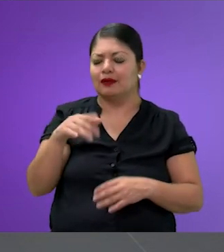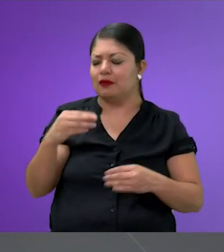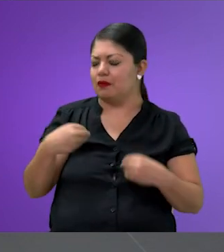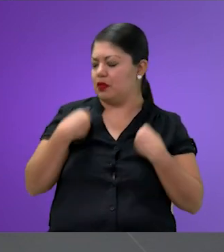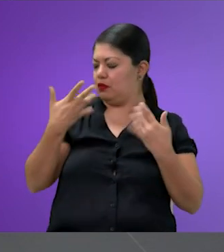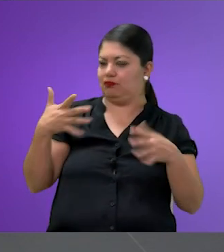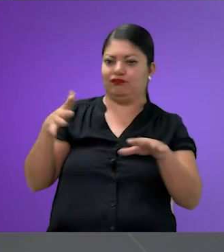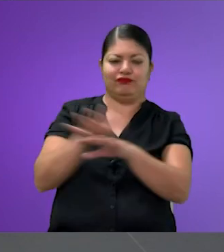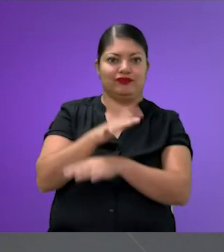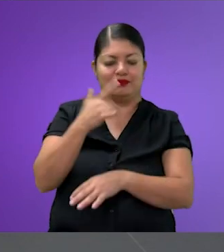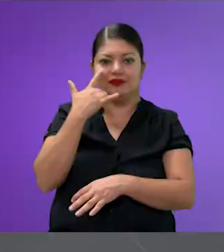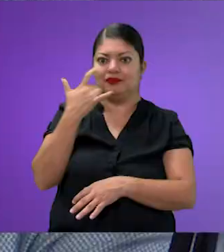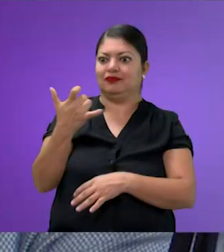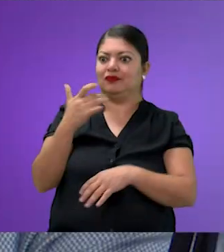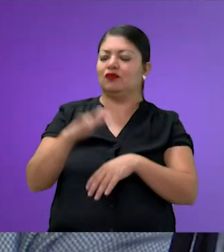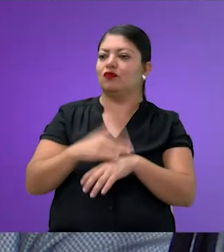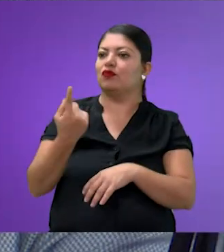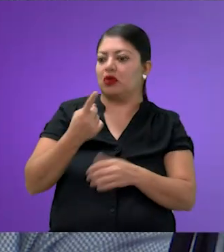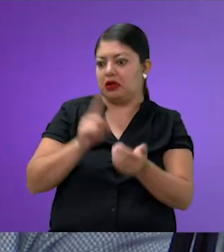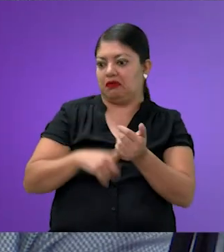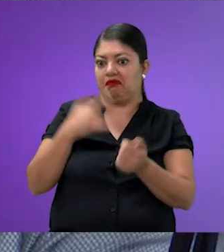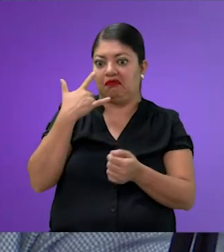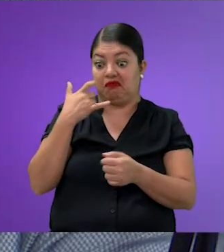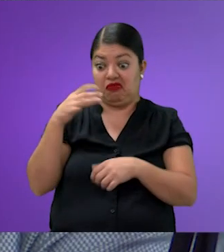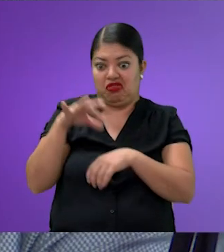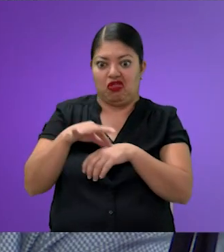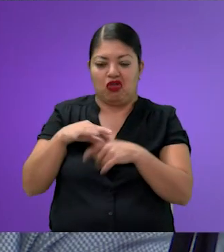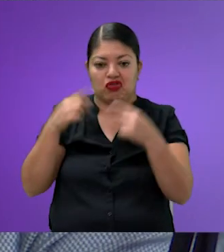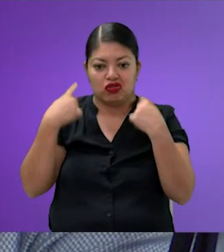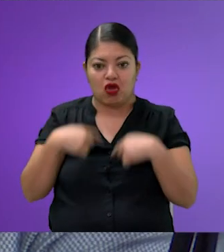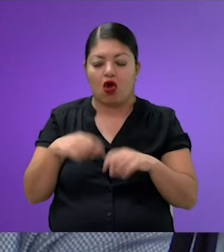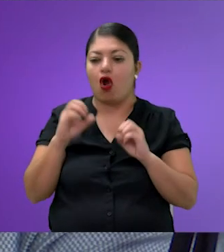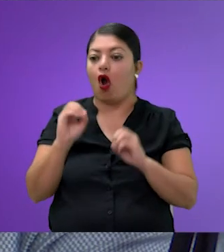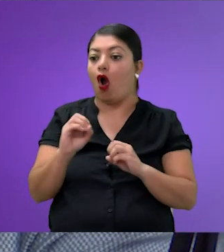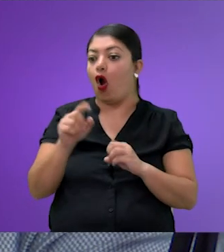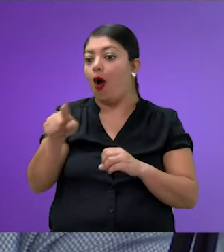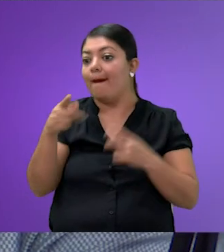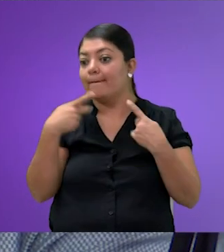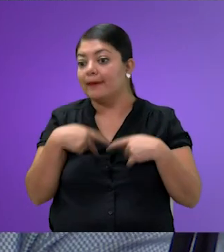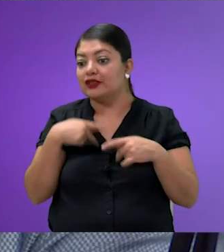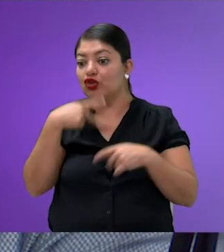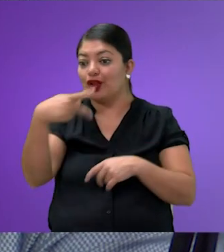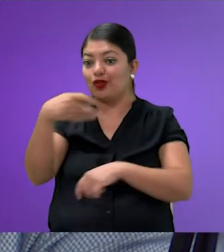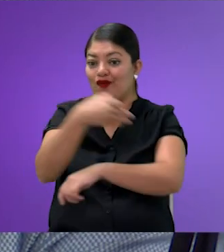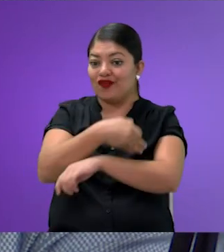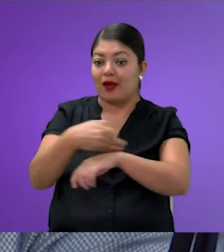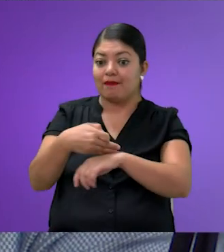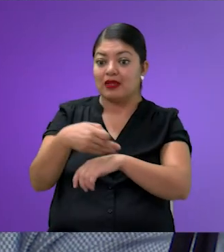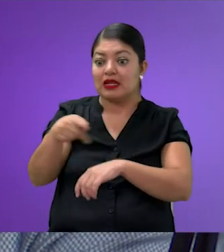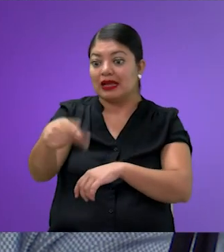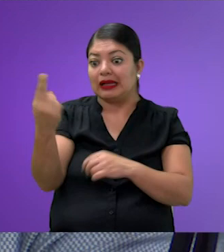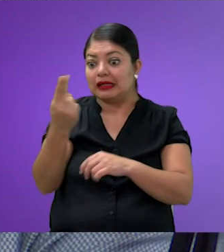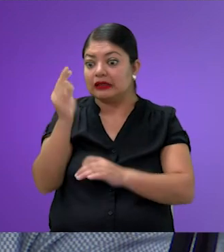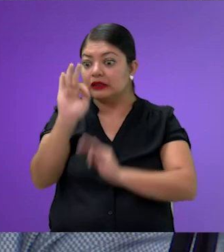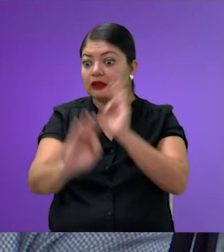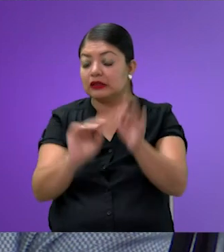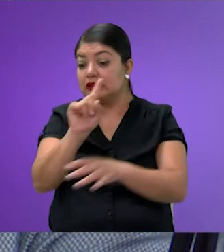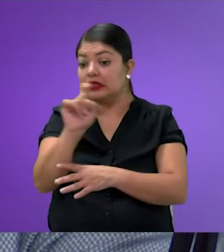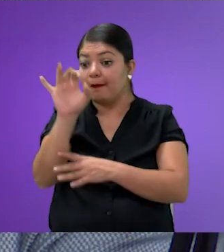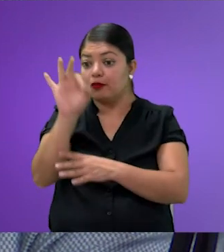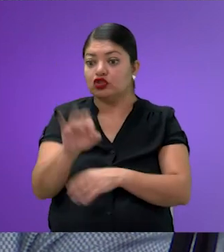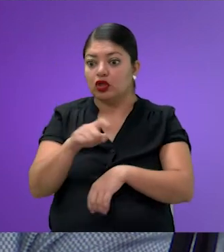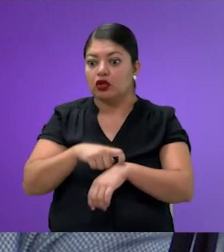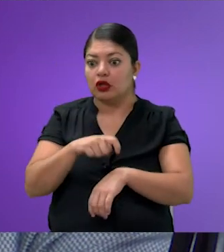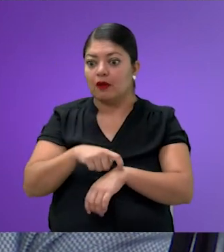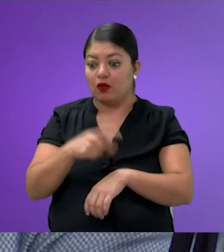porque hay un suceso médico que hoy implica que uno de tus parientes tenga que ser cuidado el 100% del tiempo. Y tú al mismo